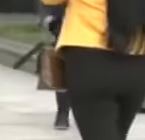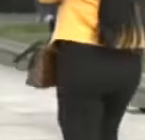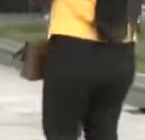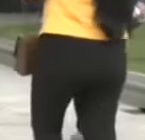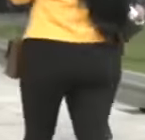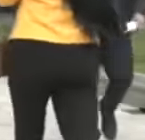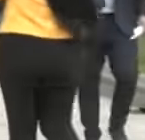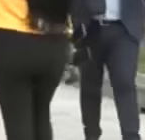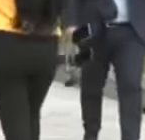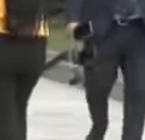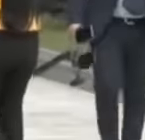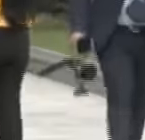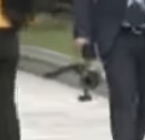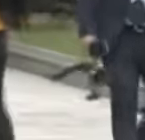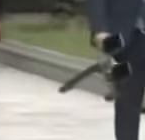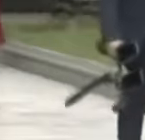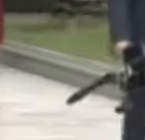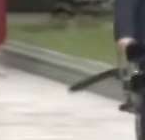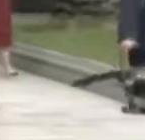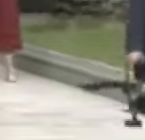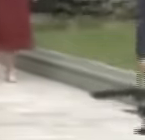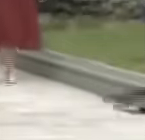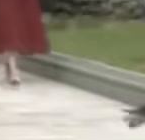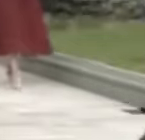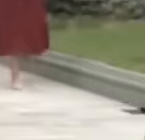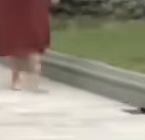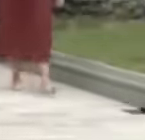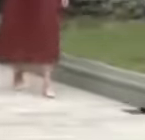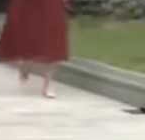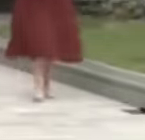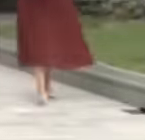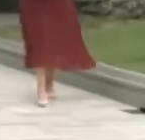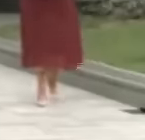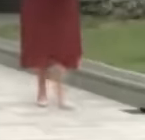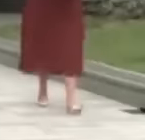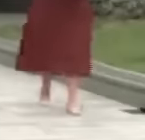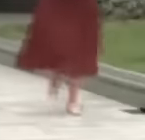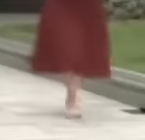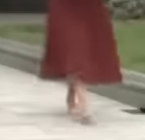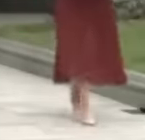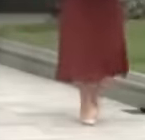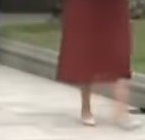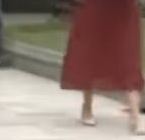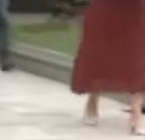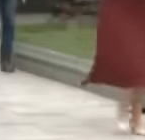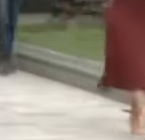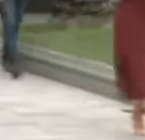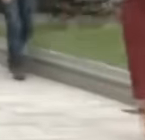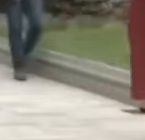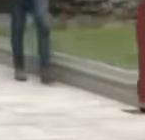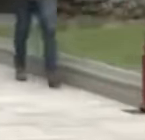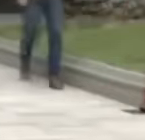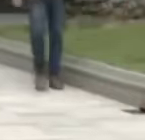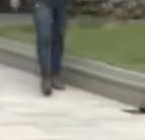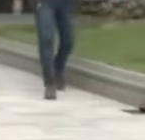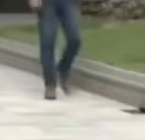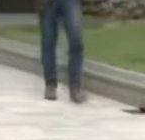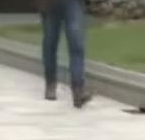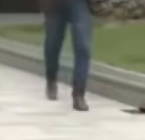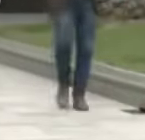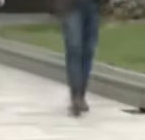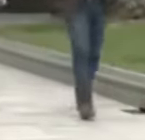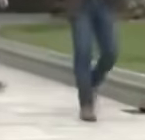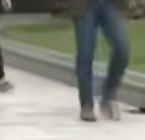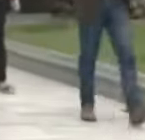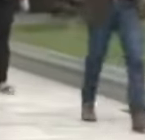de agresión israelí. Dentro de la agenda propuesta y aprobada en la plenaria se abordó la segunda discusión del proyecto de reforma de la